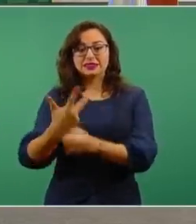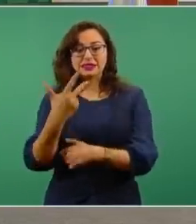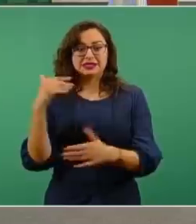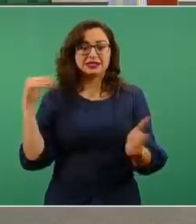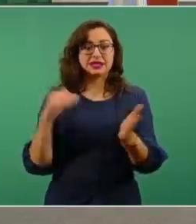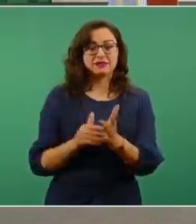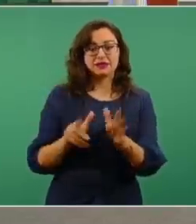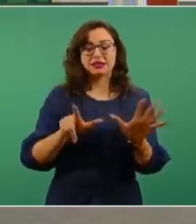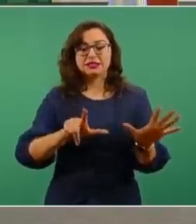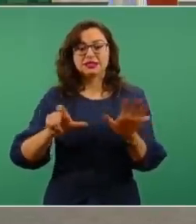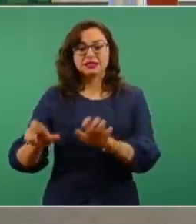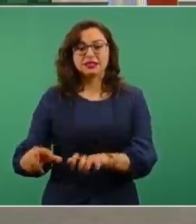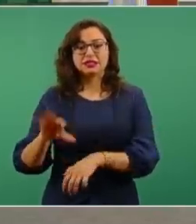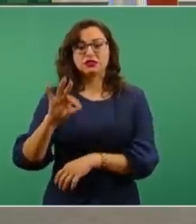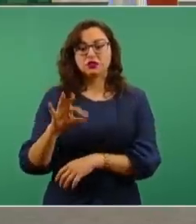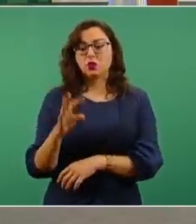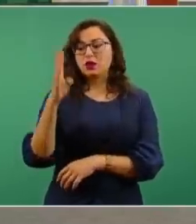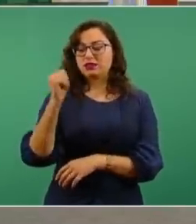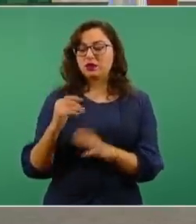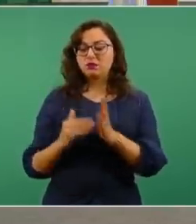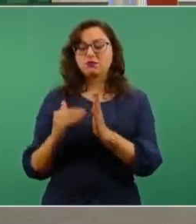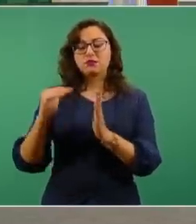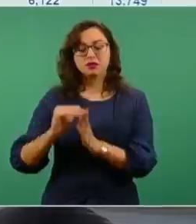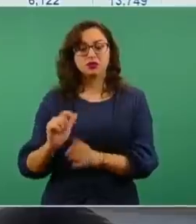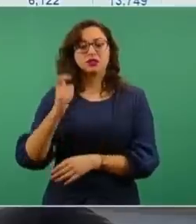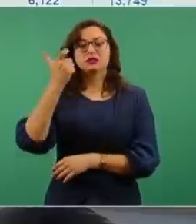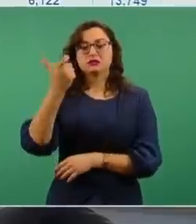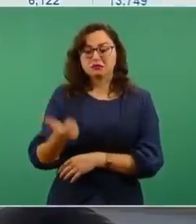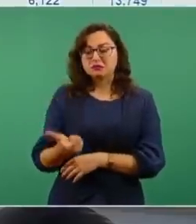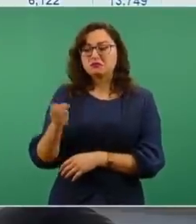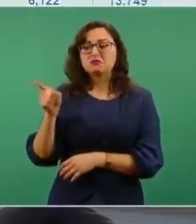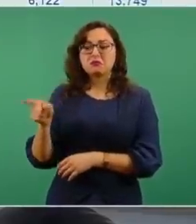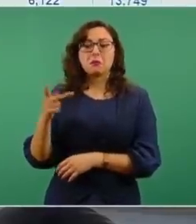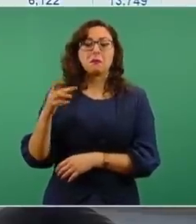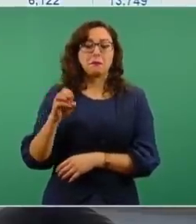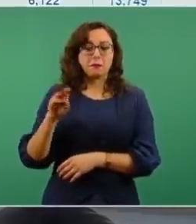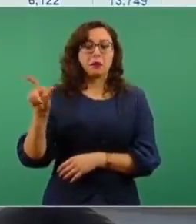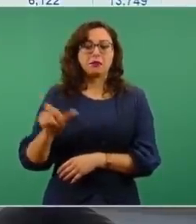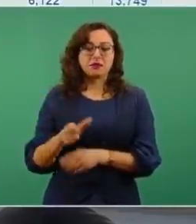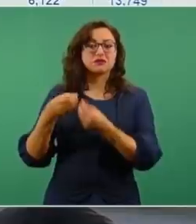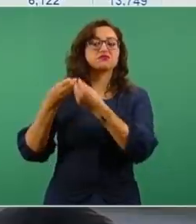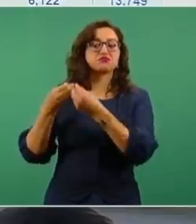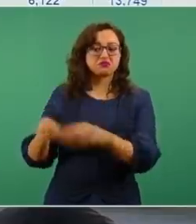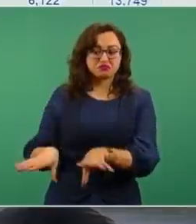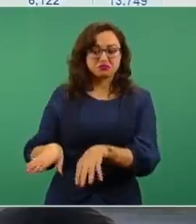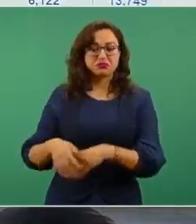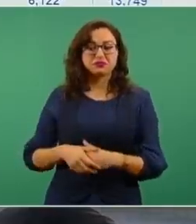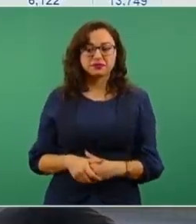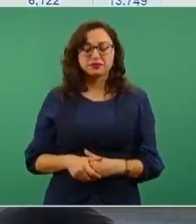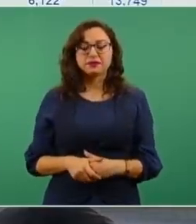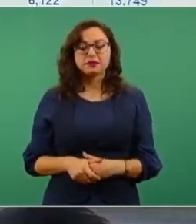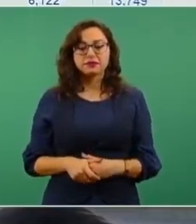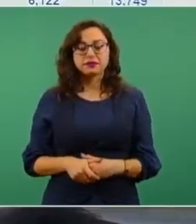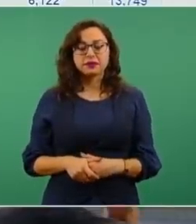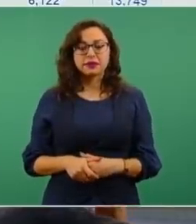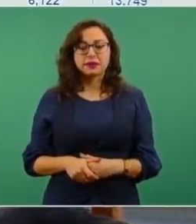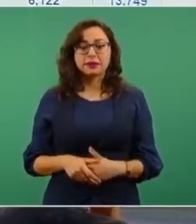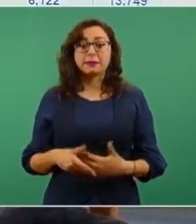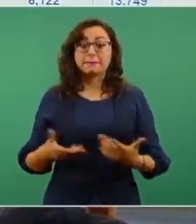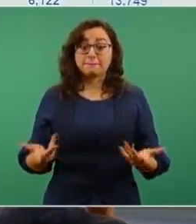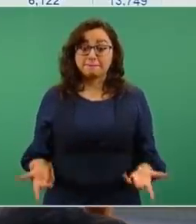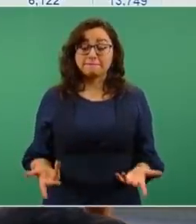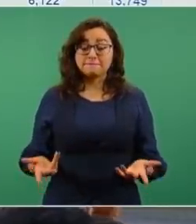749 millones de pesos. Cabe señalar que a partir de esta